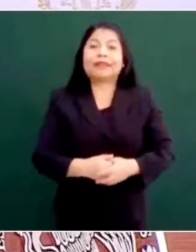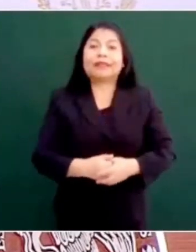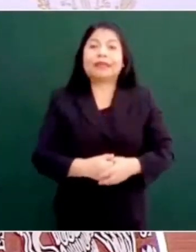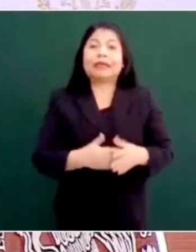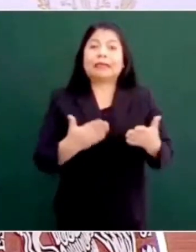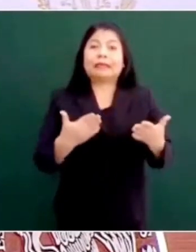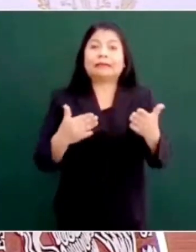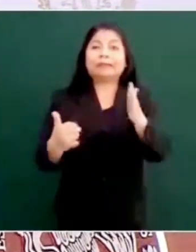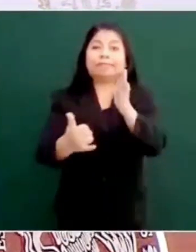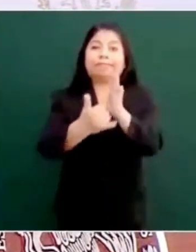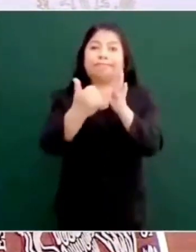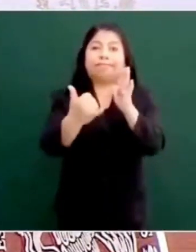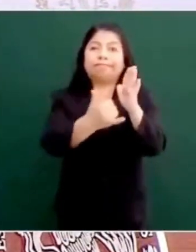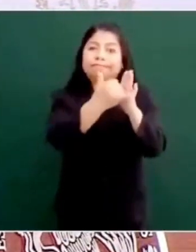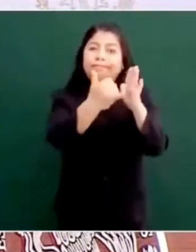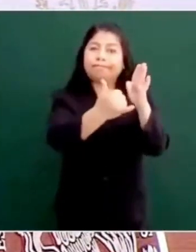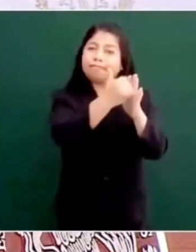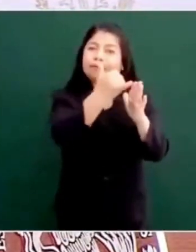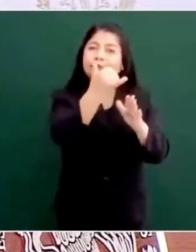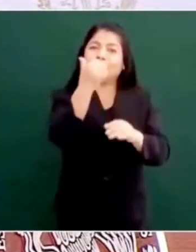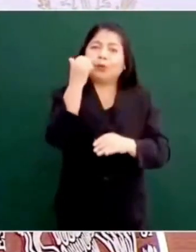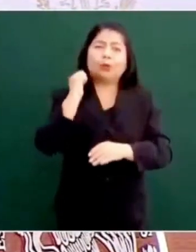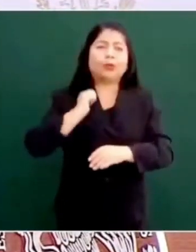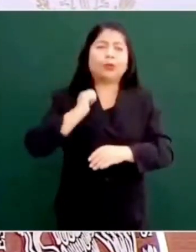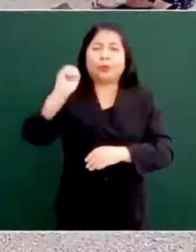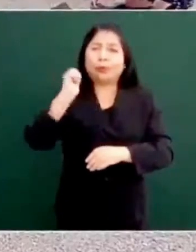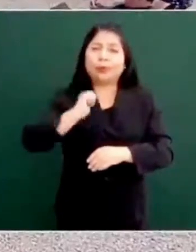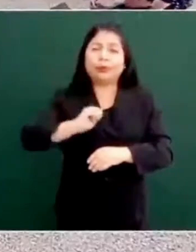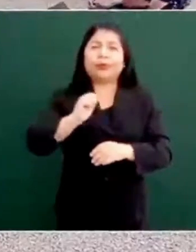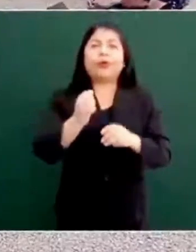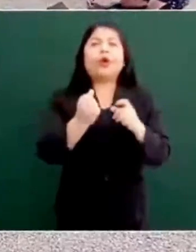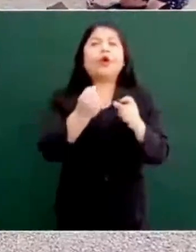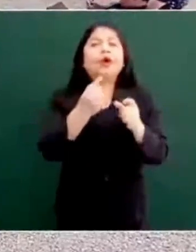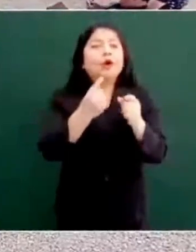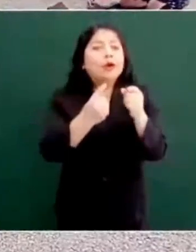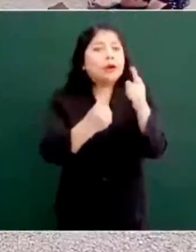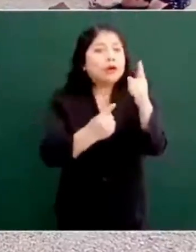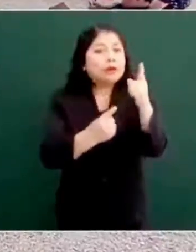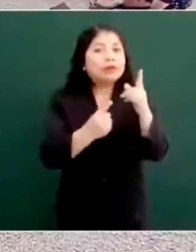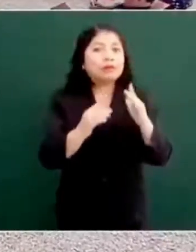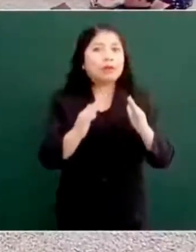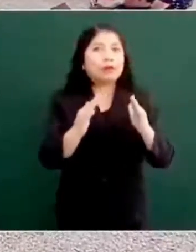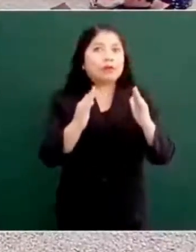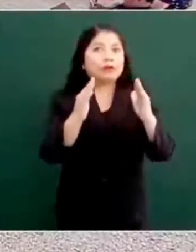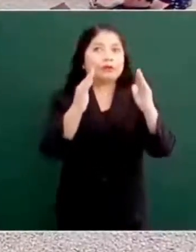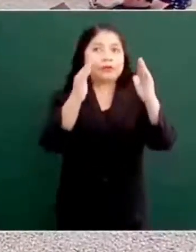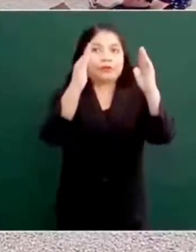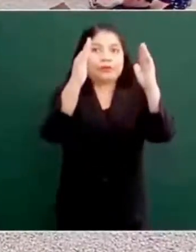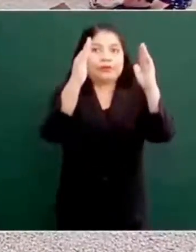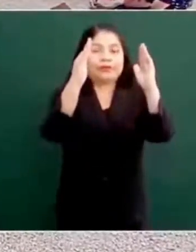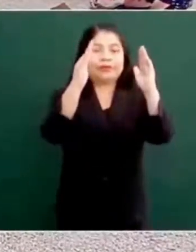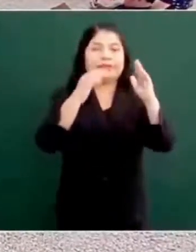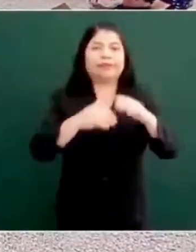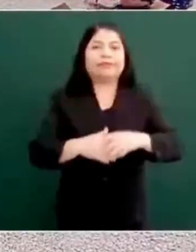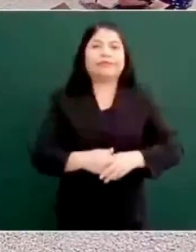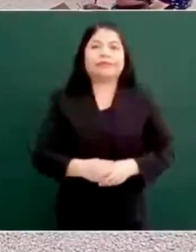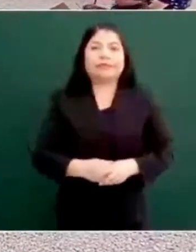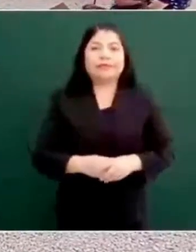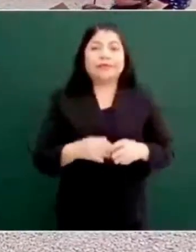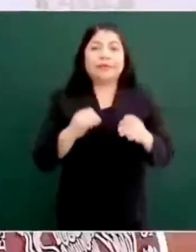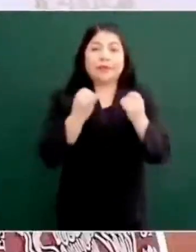algunas muy relevantes, algunas muy elevadas. Cuenta también con la aguada de los